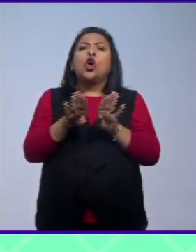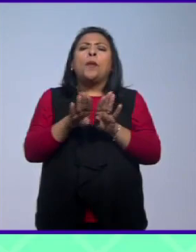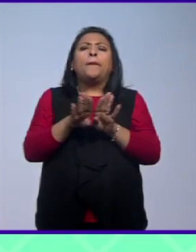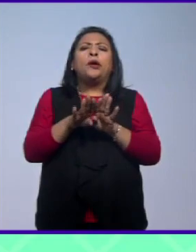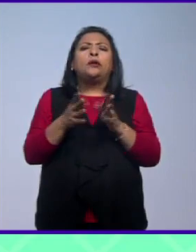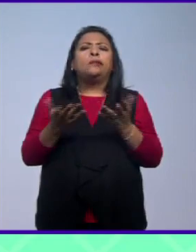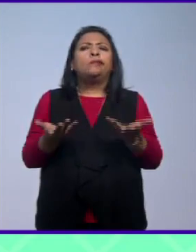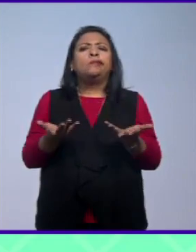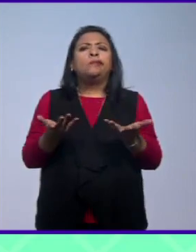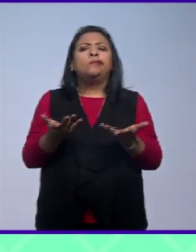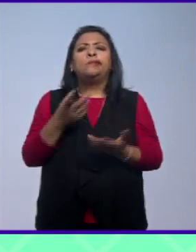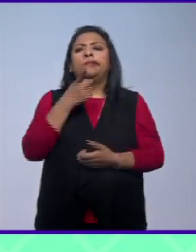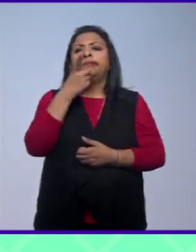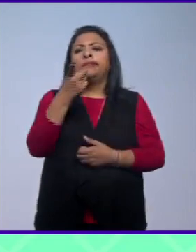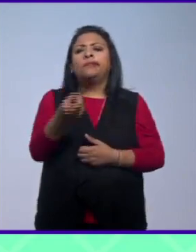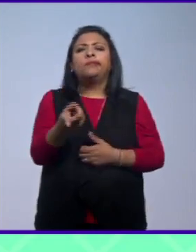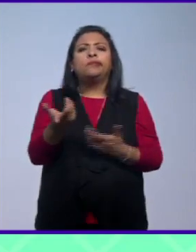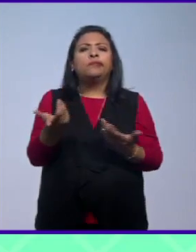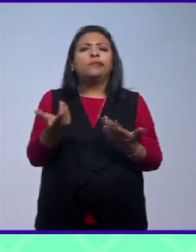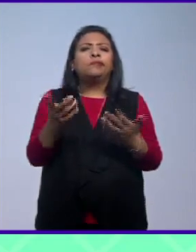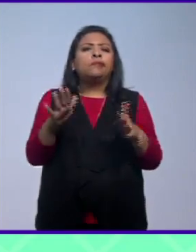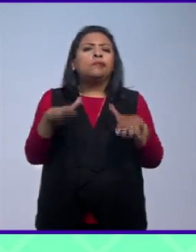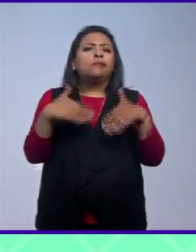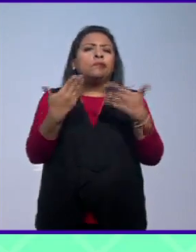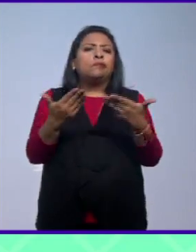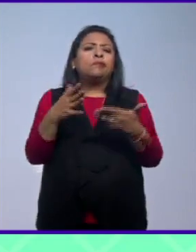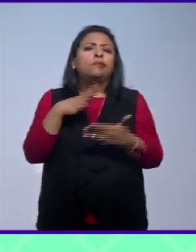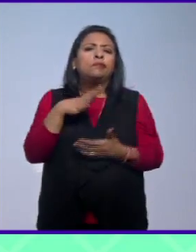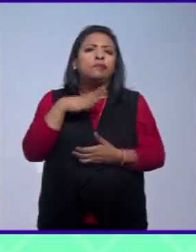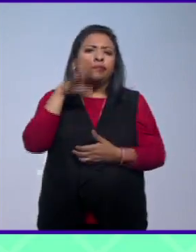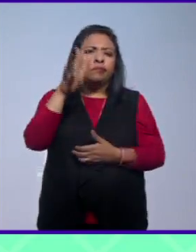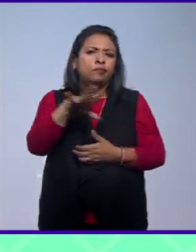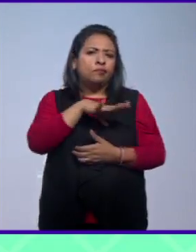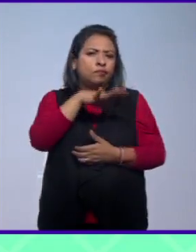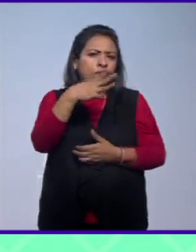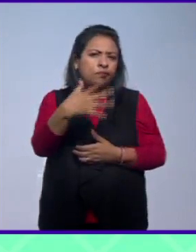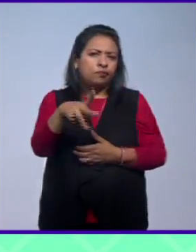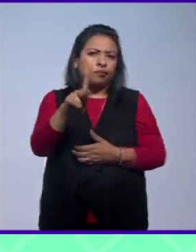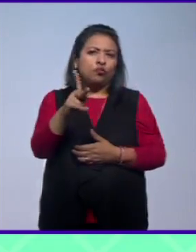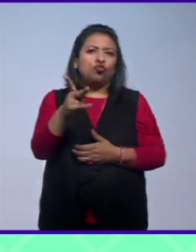podríamos decir afuera de lo que son las tendencias en general